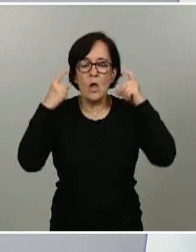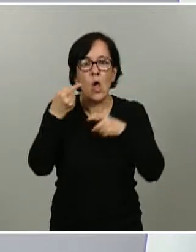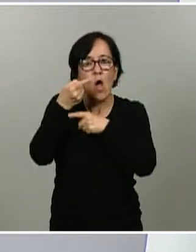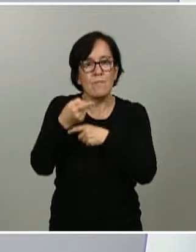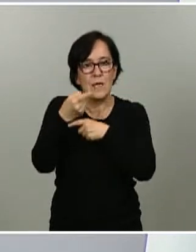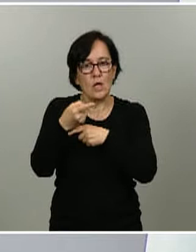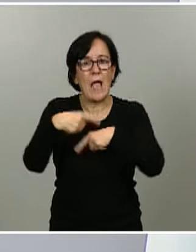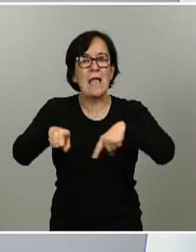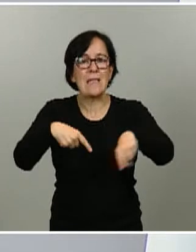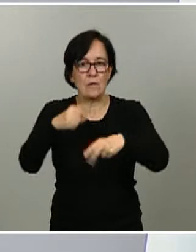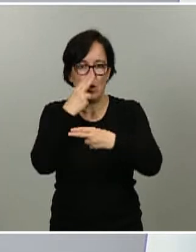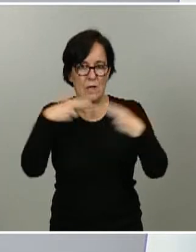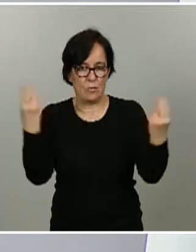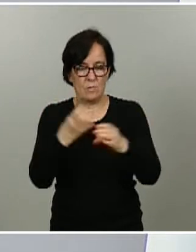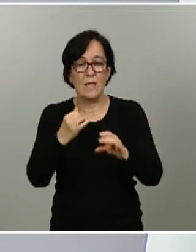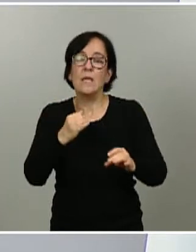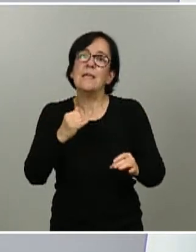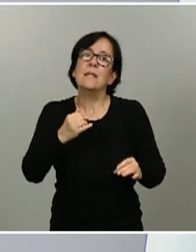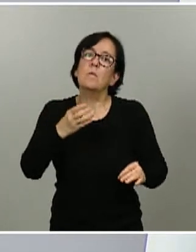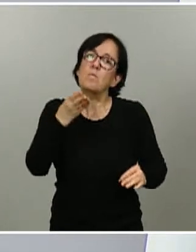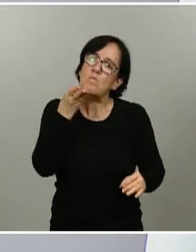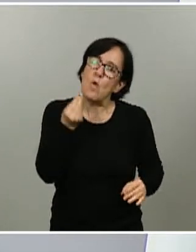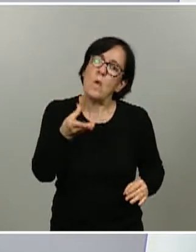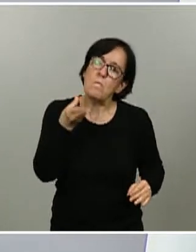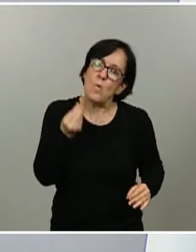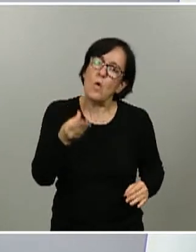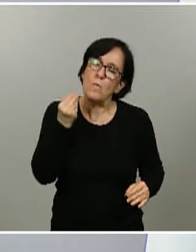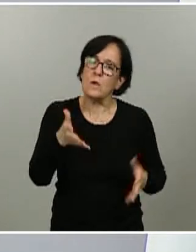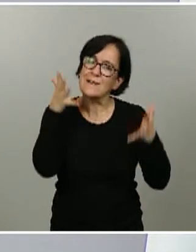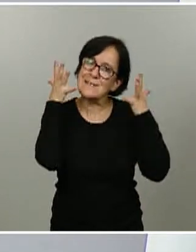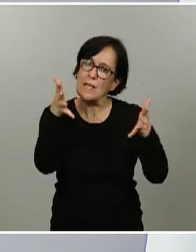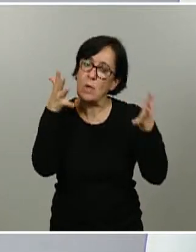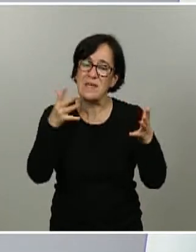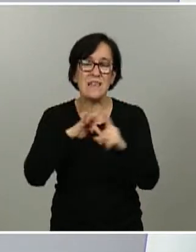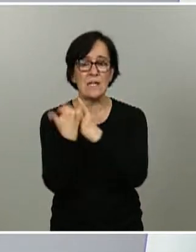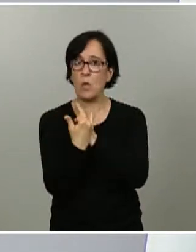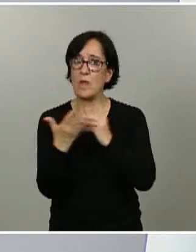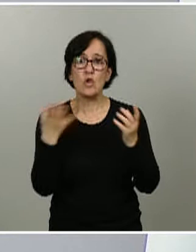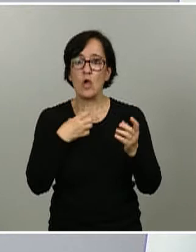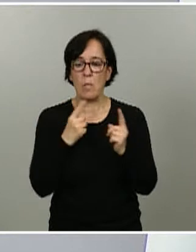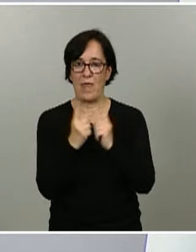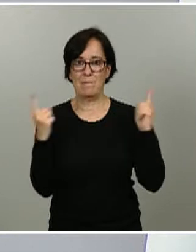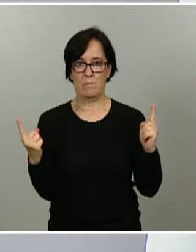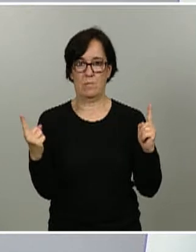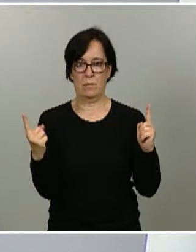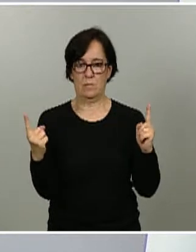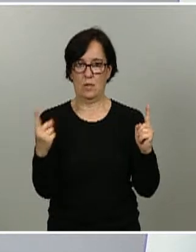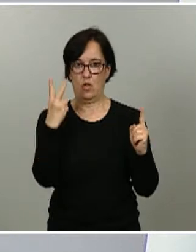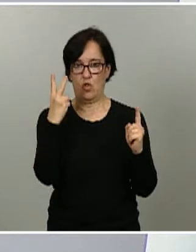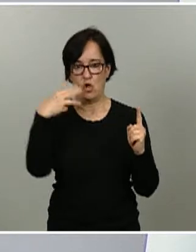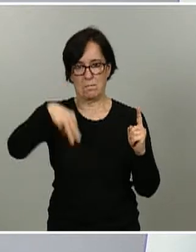y es altamente recomendable en aquellas situaciones en que no se pueda mantener la distancia interpersonal de más de dos metros.